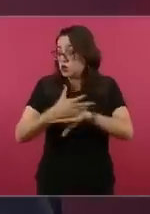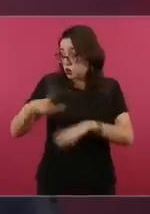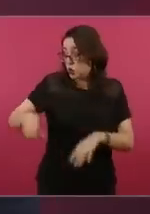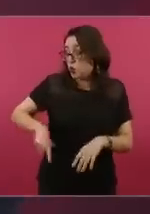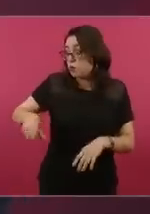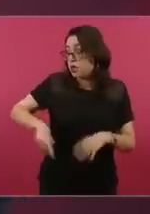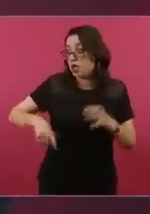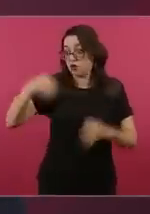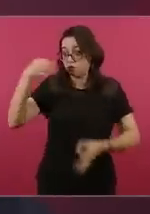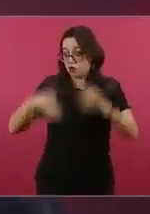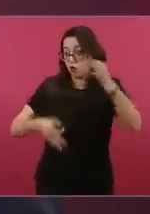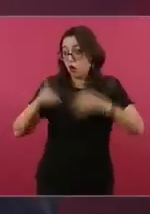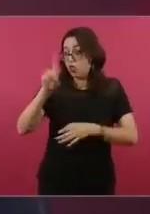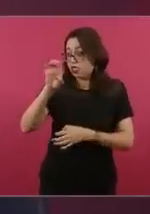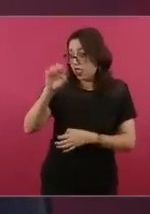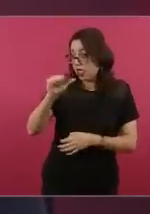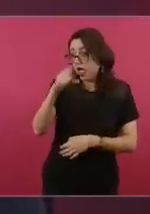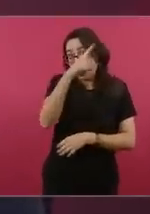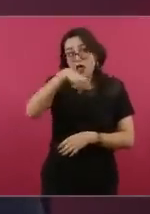de la DEA,